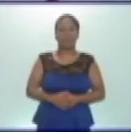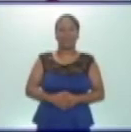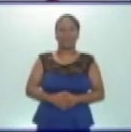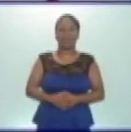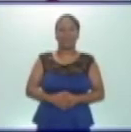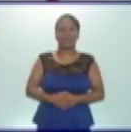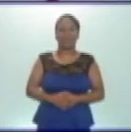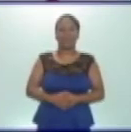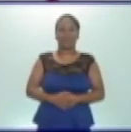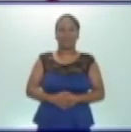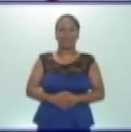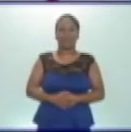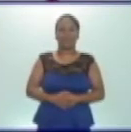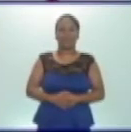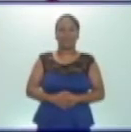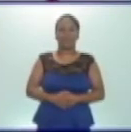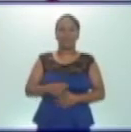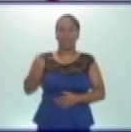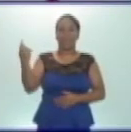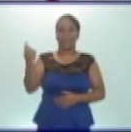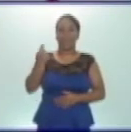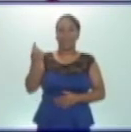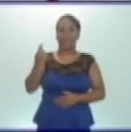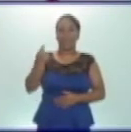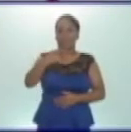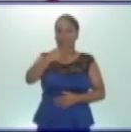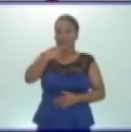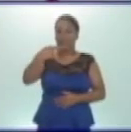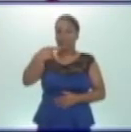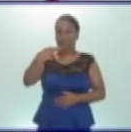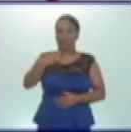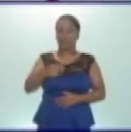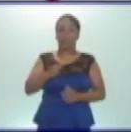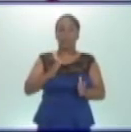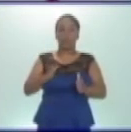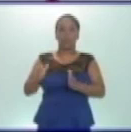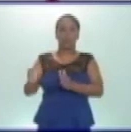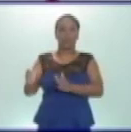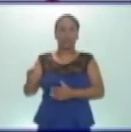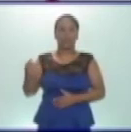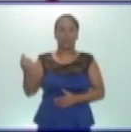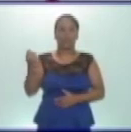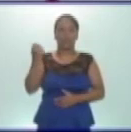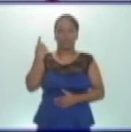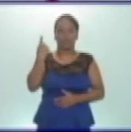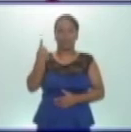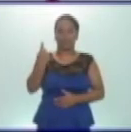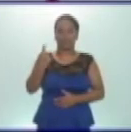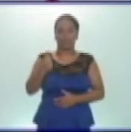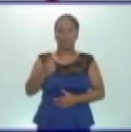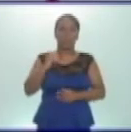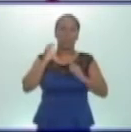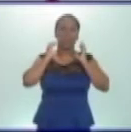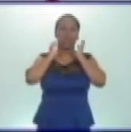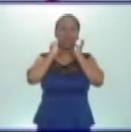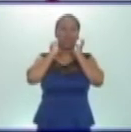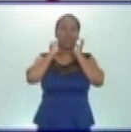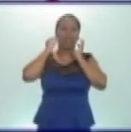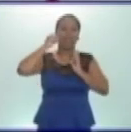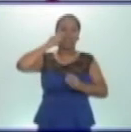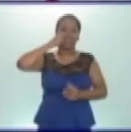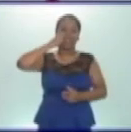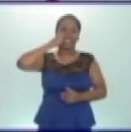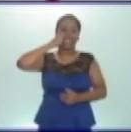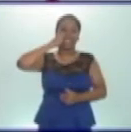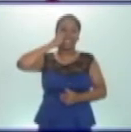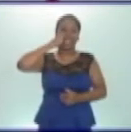Estoy seguro que la primera idea organizaron fue las glándulas salivares